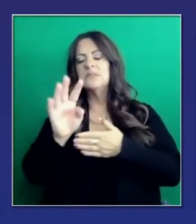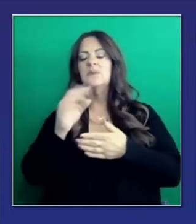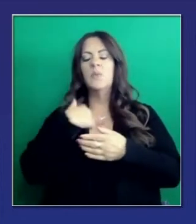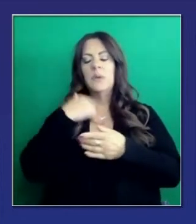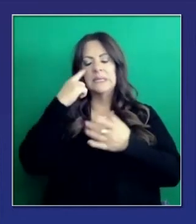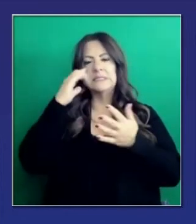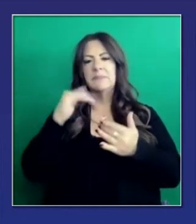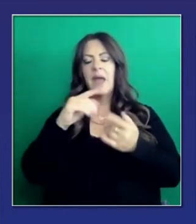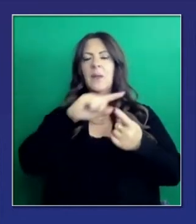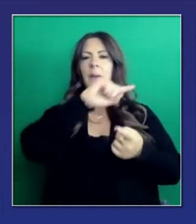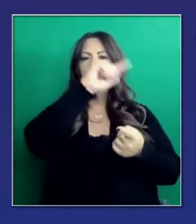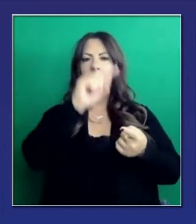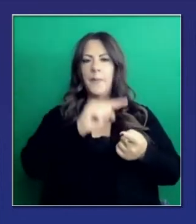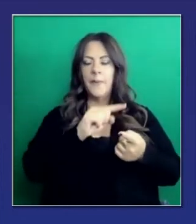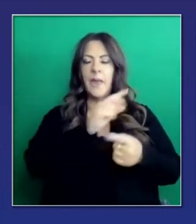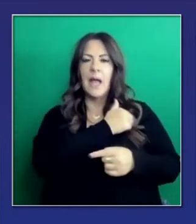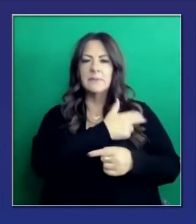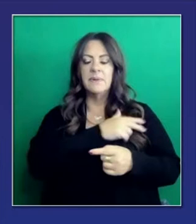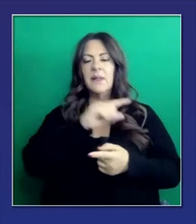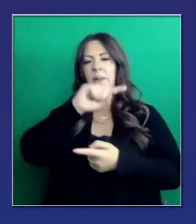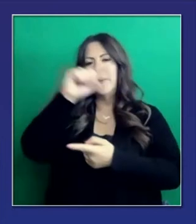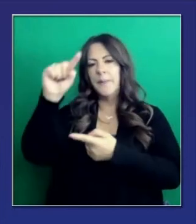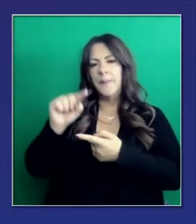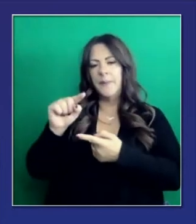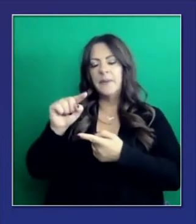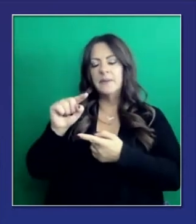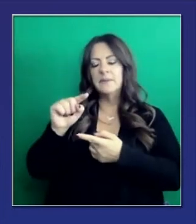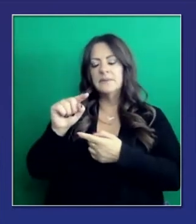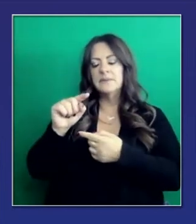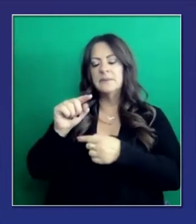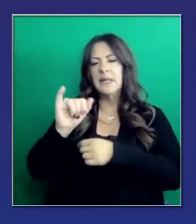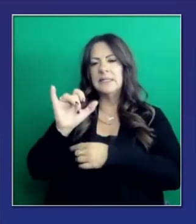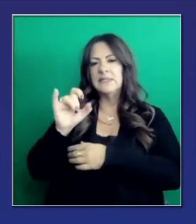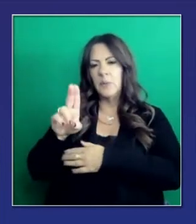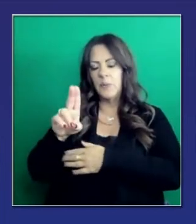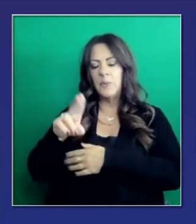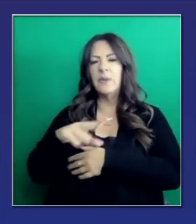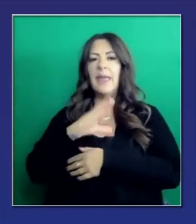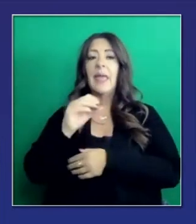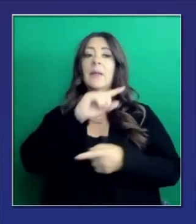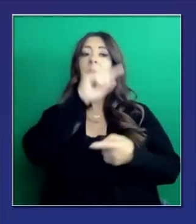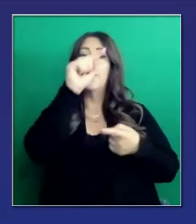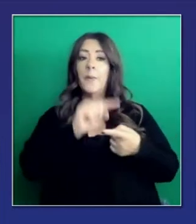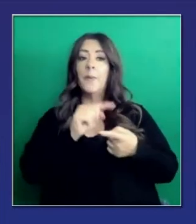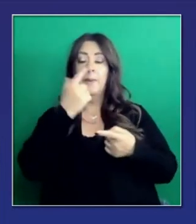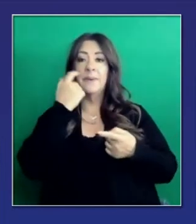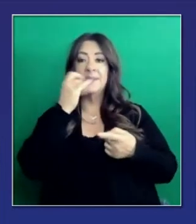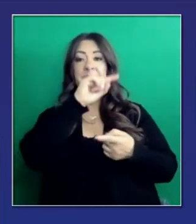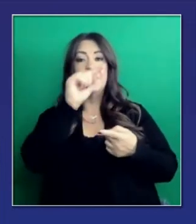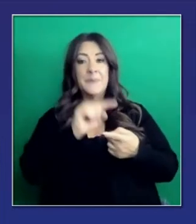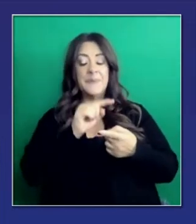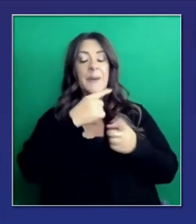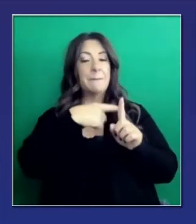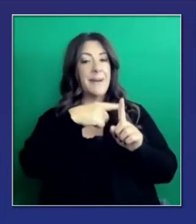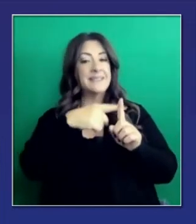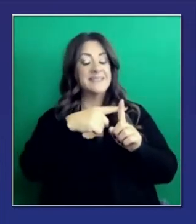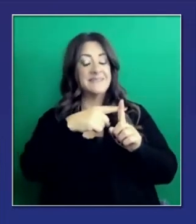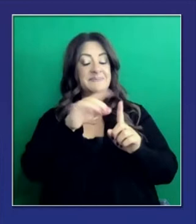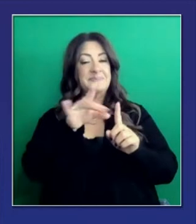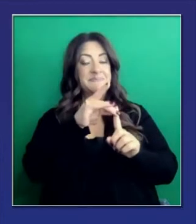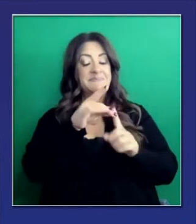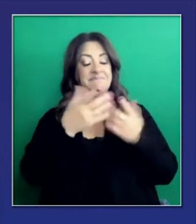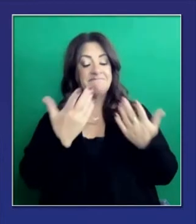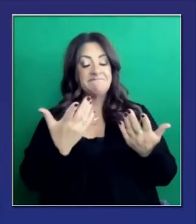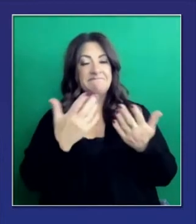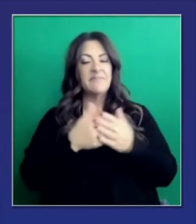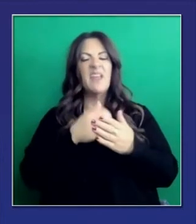tasas de casos positivos y de infección, y habrá menos personas en cuidado intensivo y